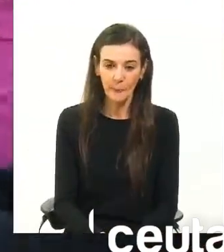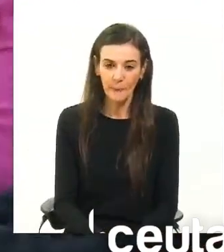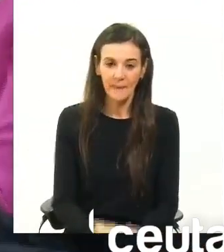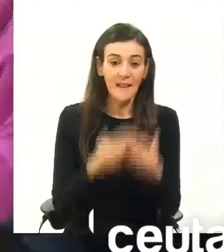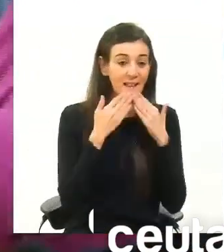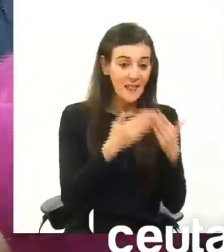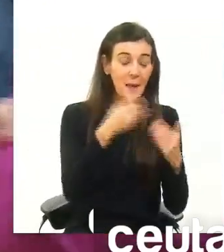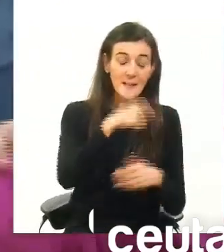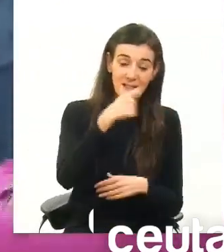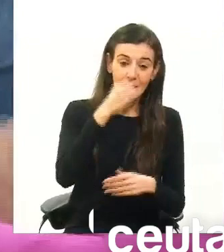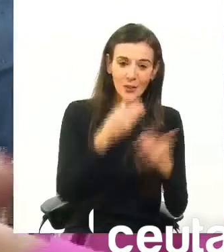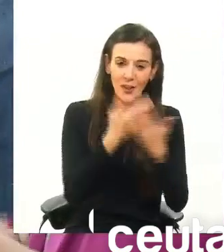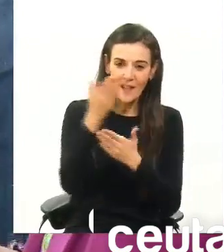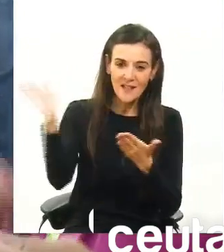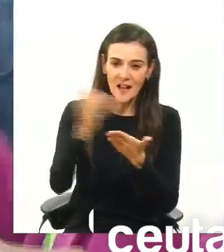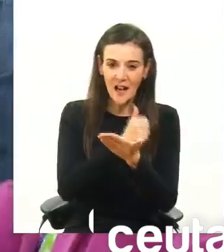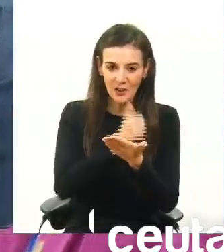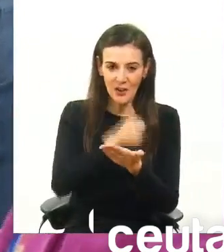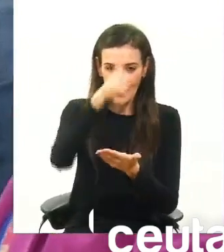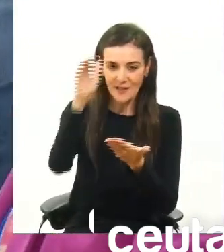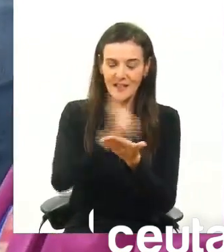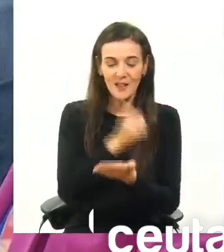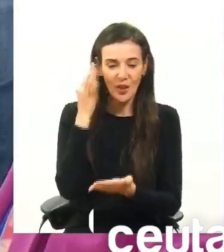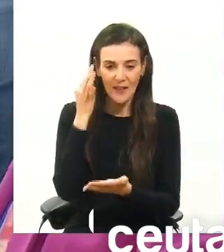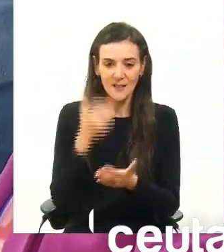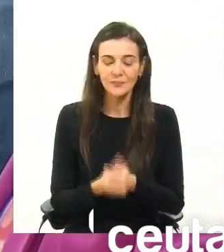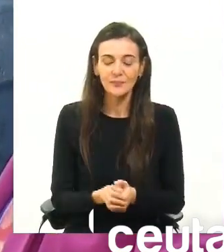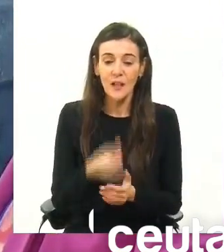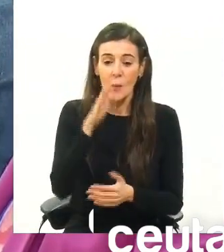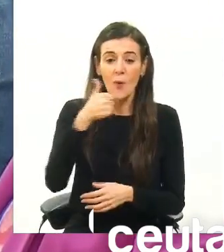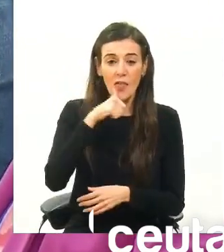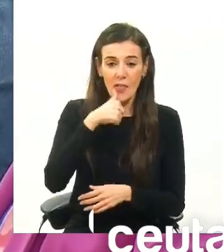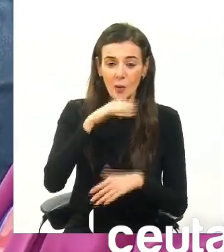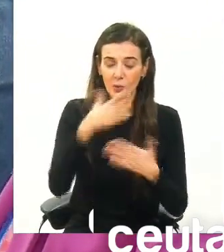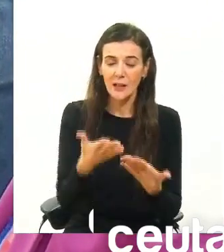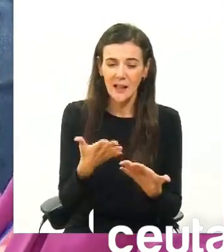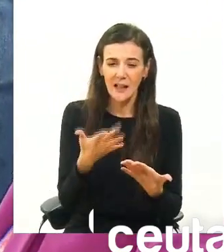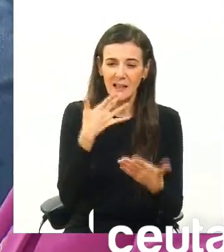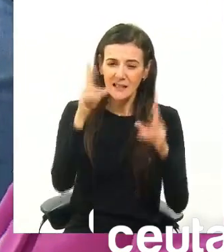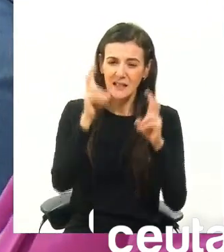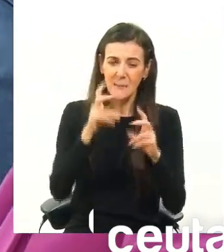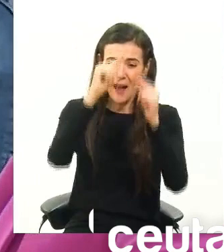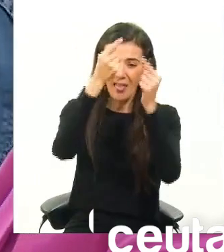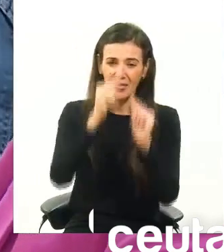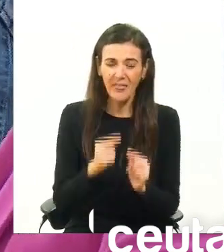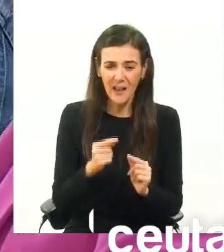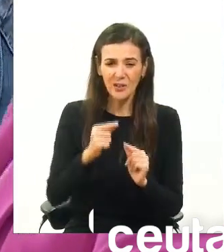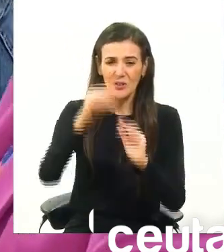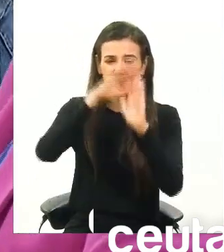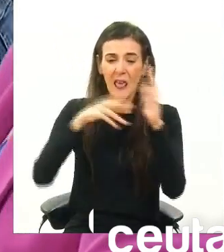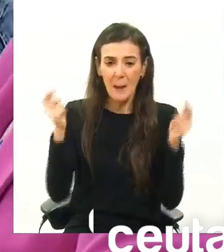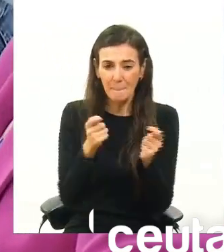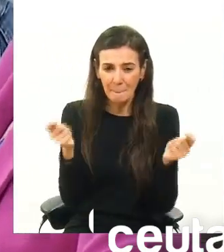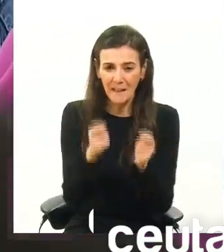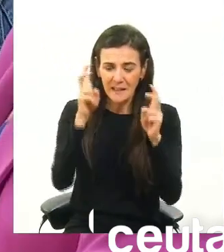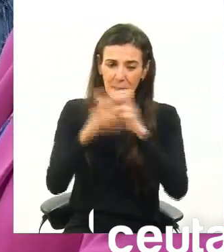Gracias, presidente. Buenos días a todos y buenos días a todas. Ceuta sigue presentando uno de los datos alarmantes en